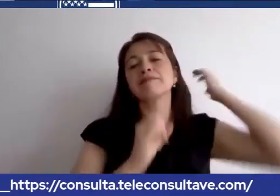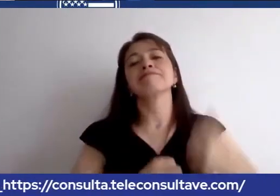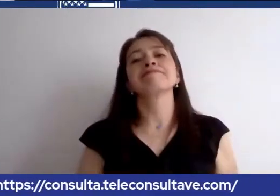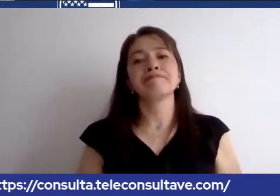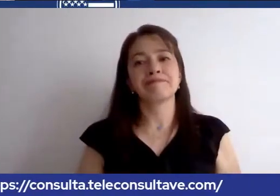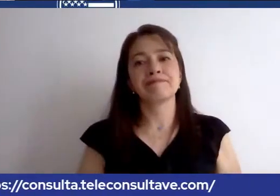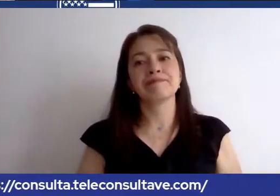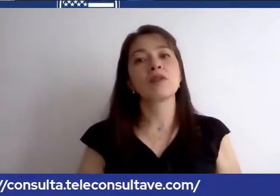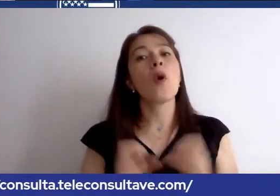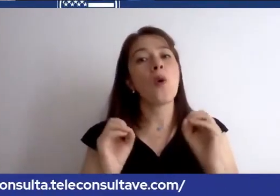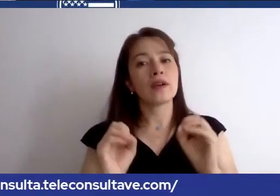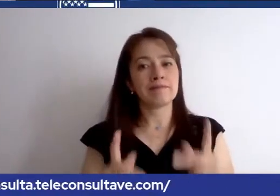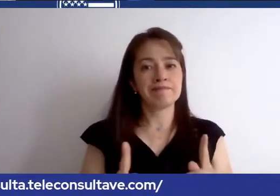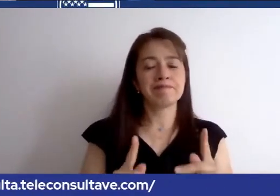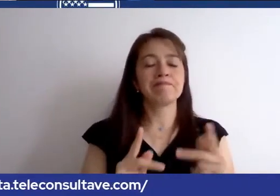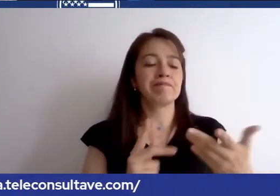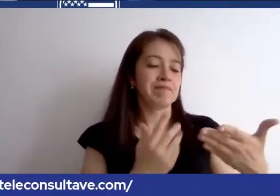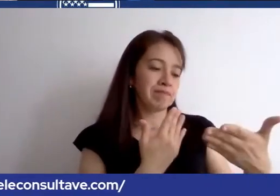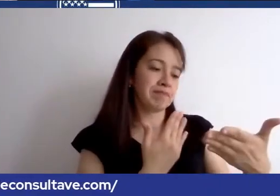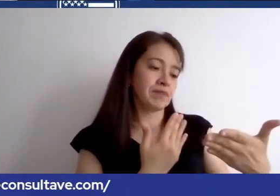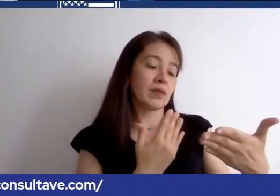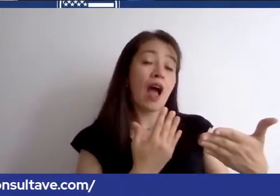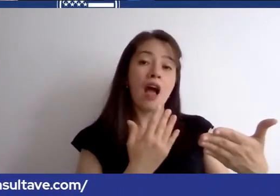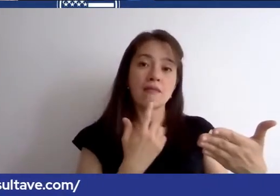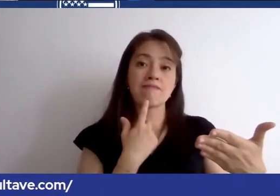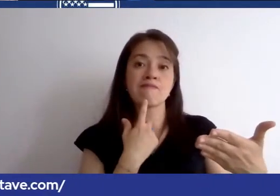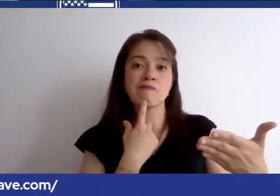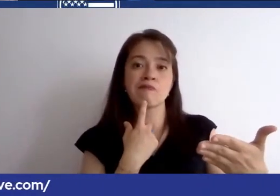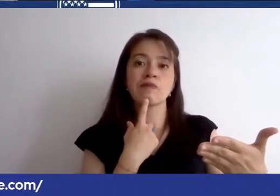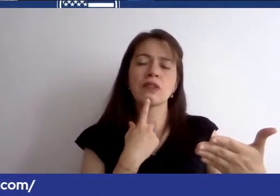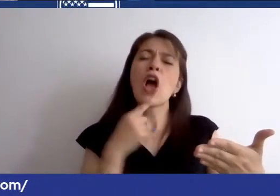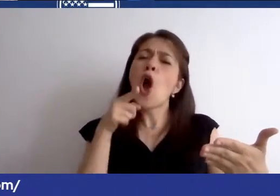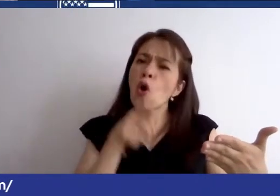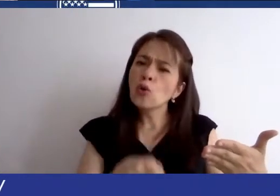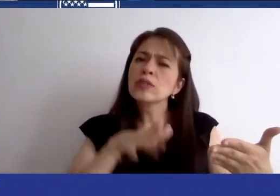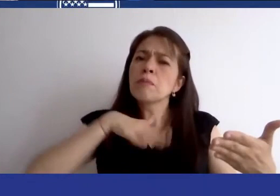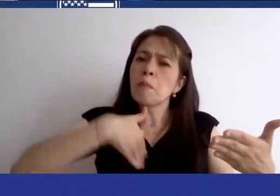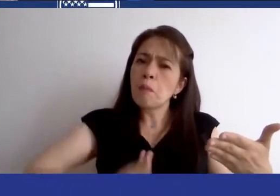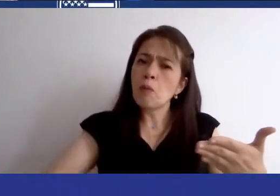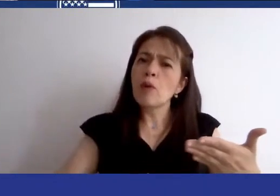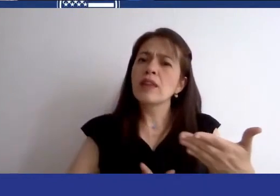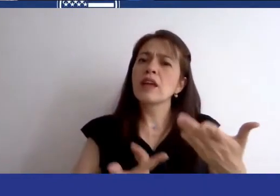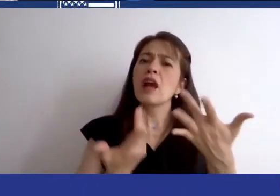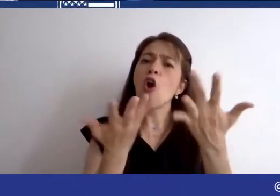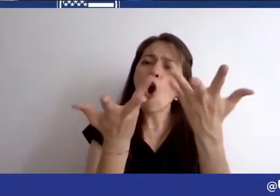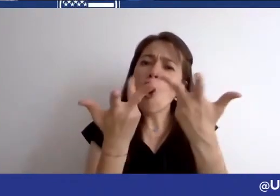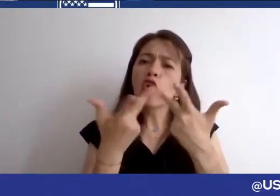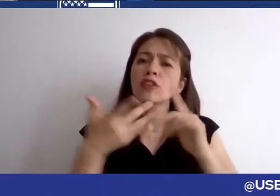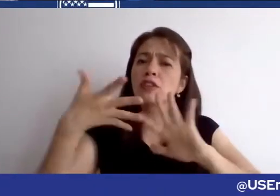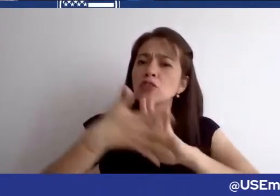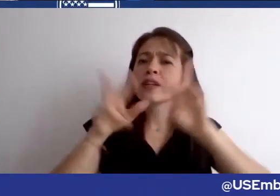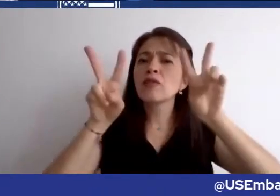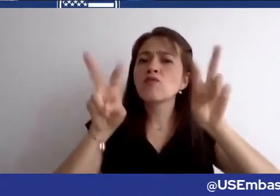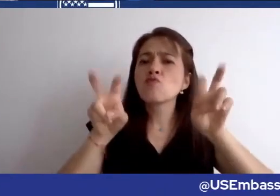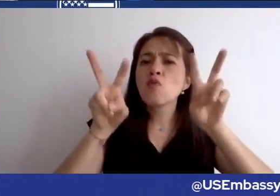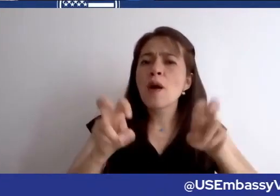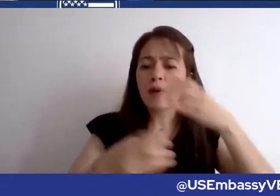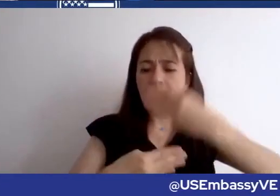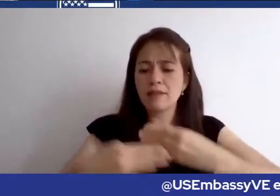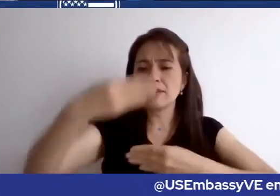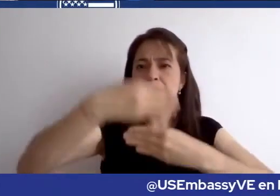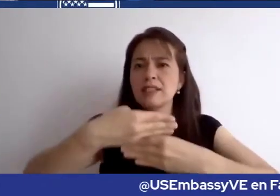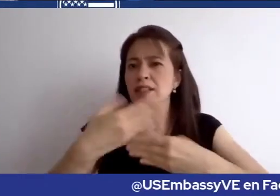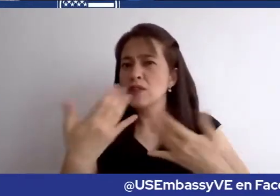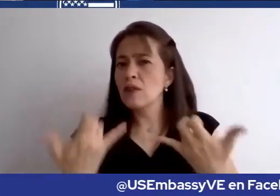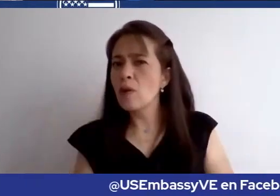bien y podría hablar un poquito sobre las nuevas restricciones del cobert